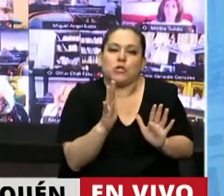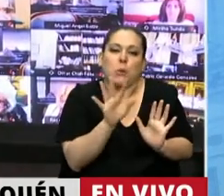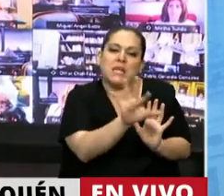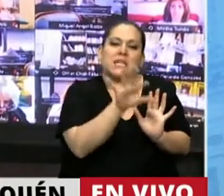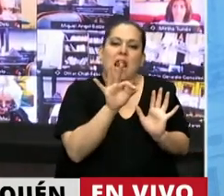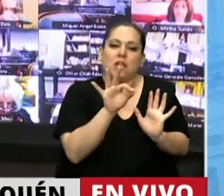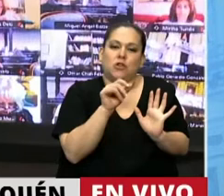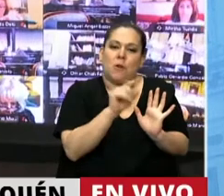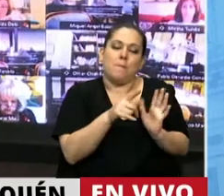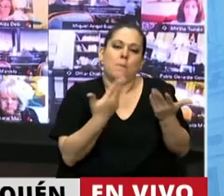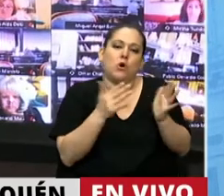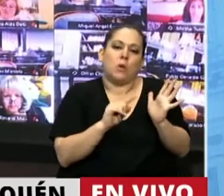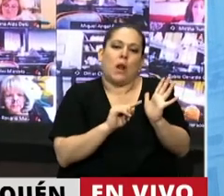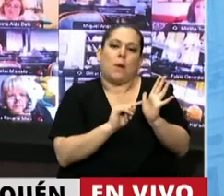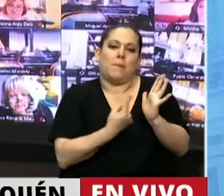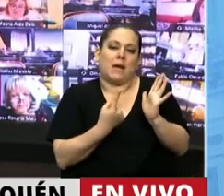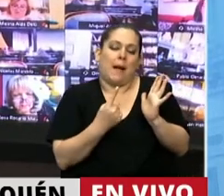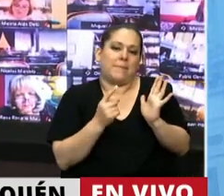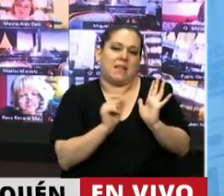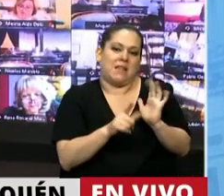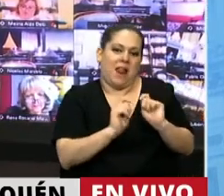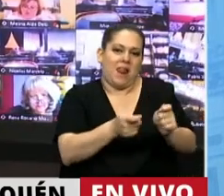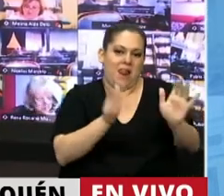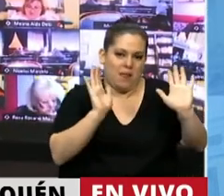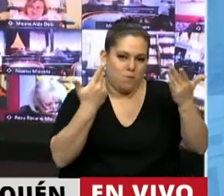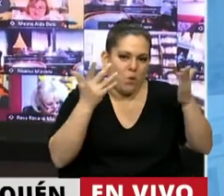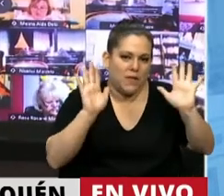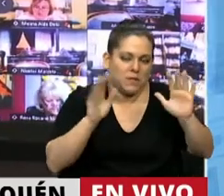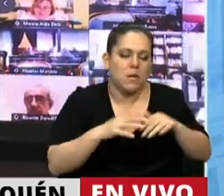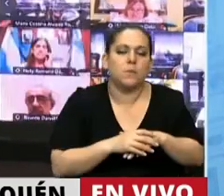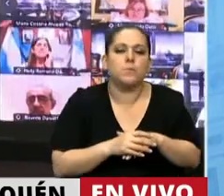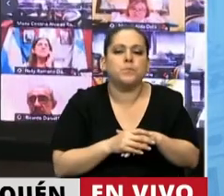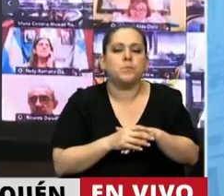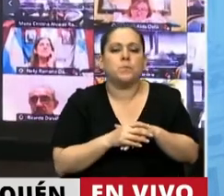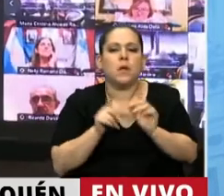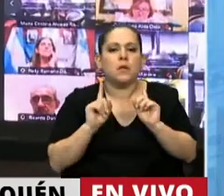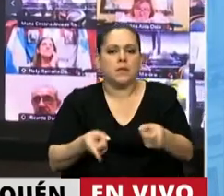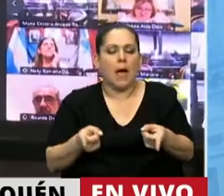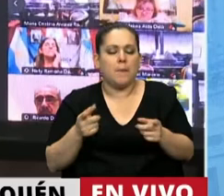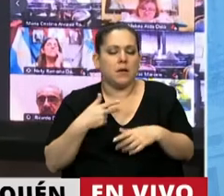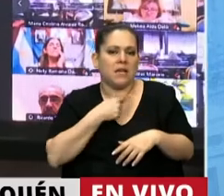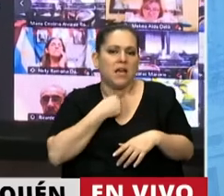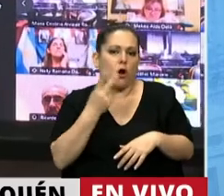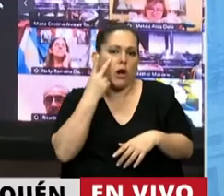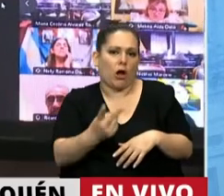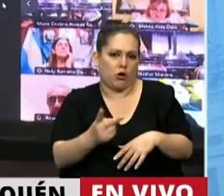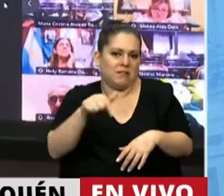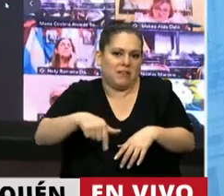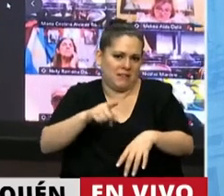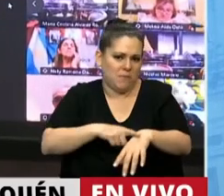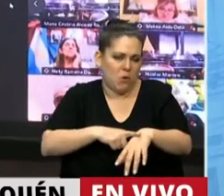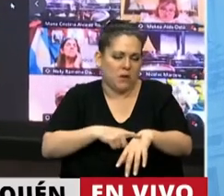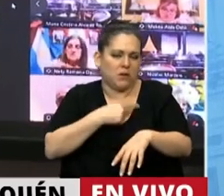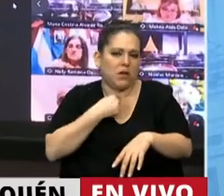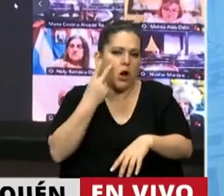como capitales alternas. No obstante ello, me gustaría reconocer también en esta oportunidad